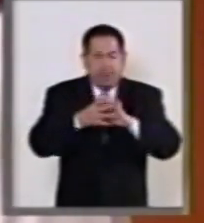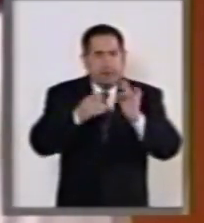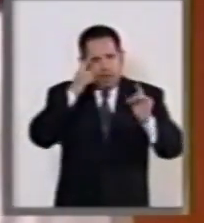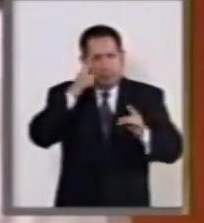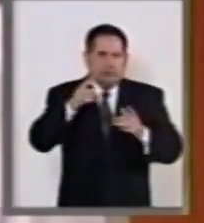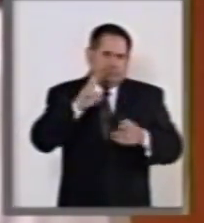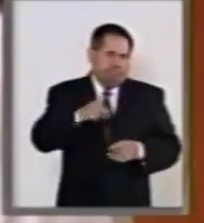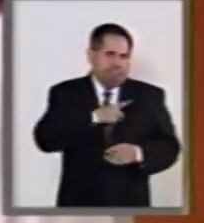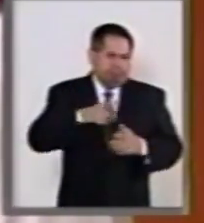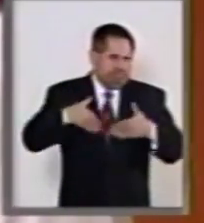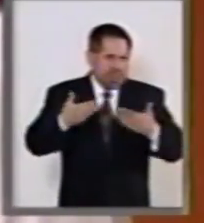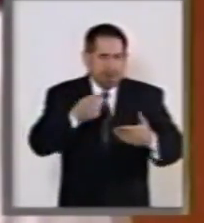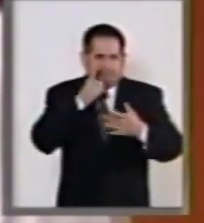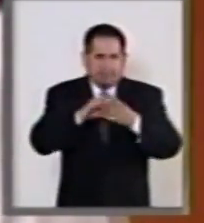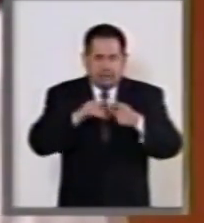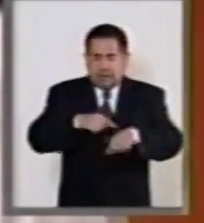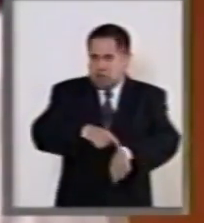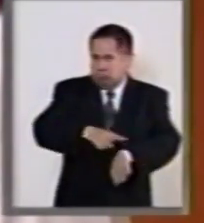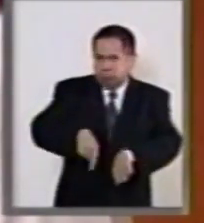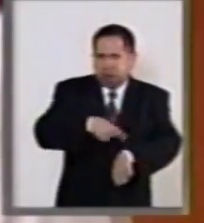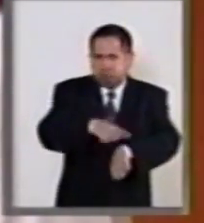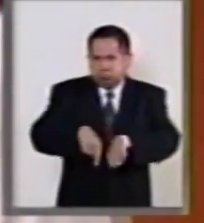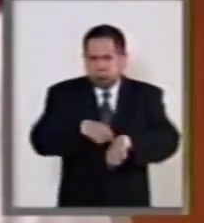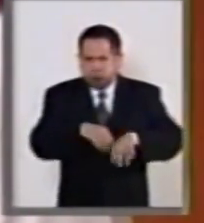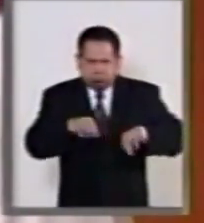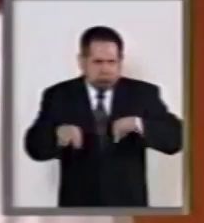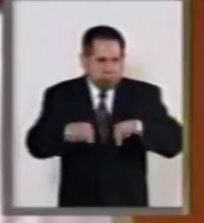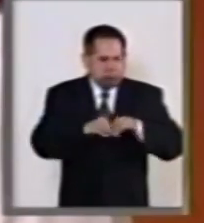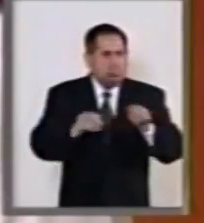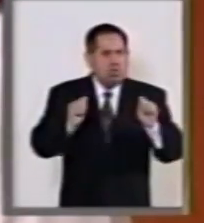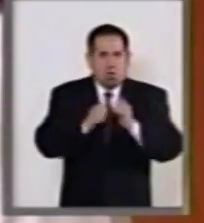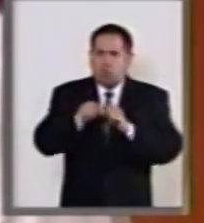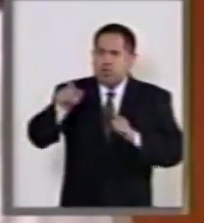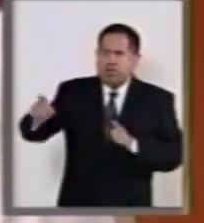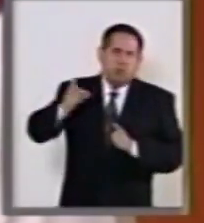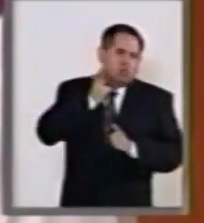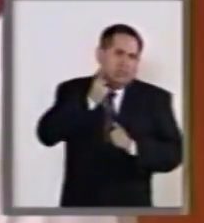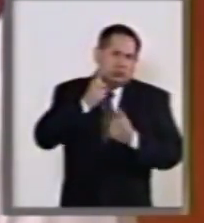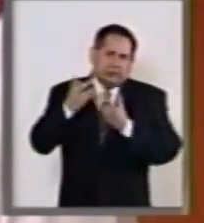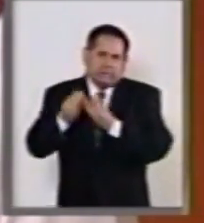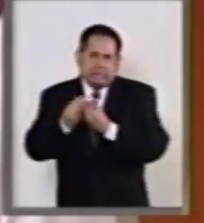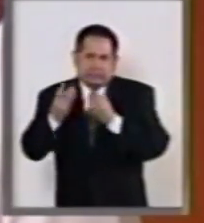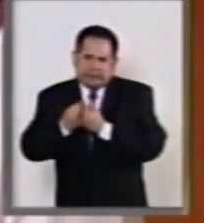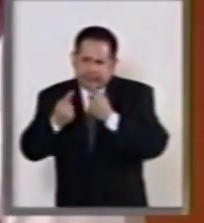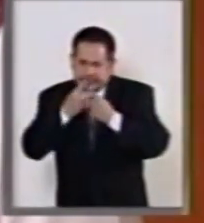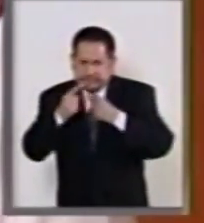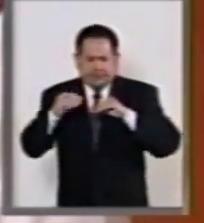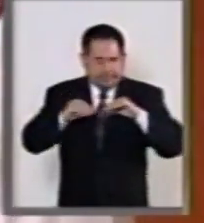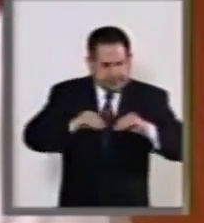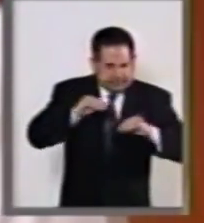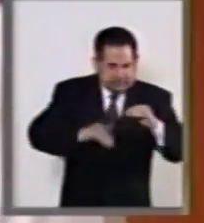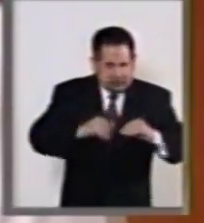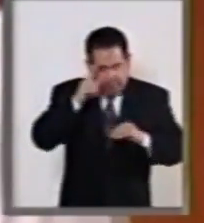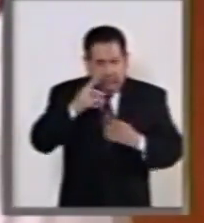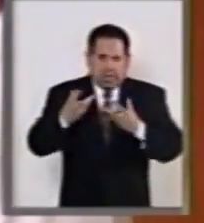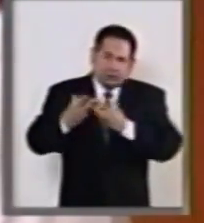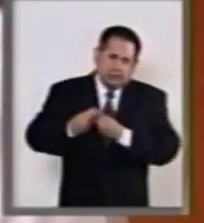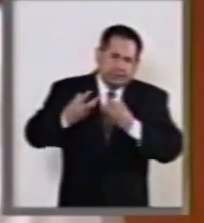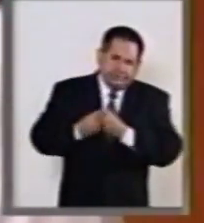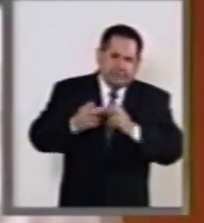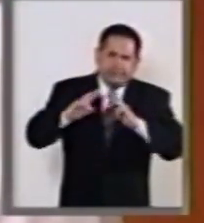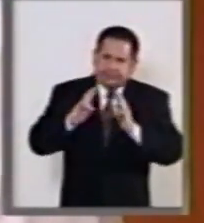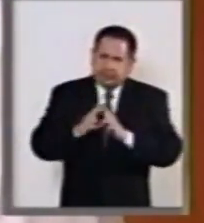decirlo también, de horas intensas de trabajo con nuestra colegiladora, para que después de todas estas reuniones y